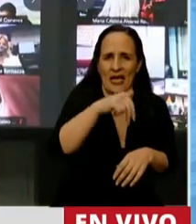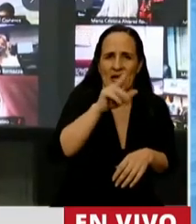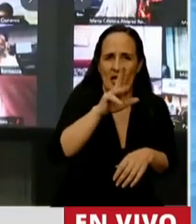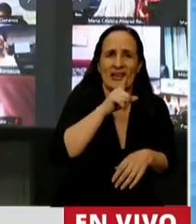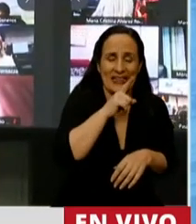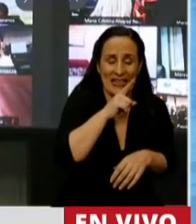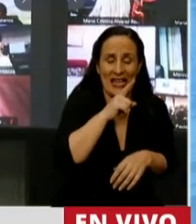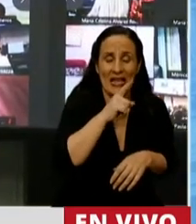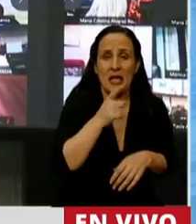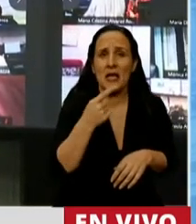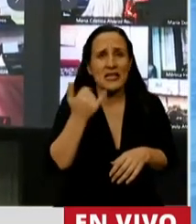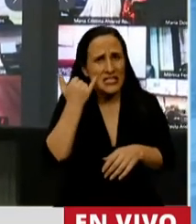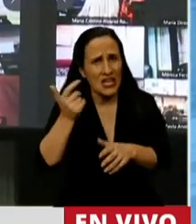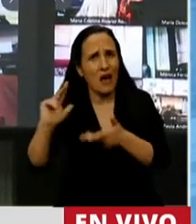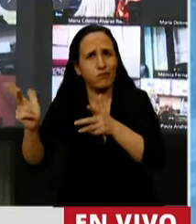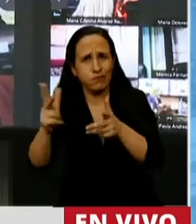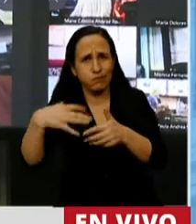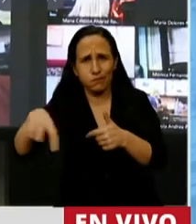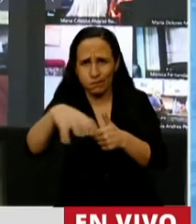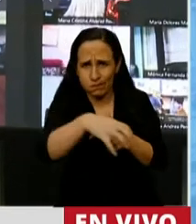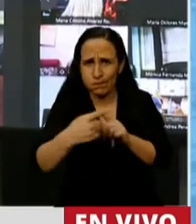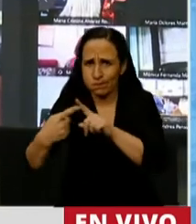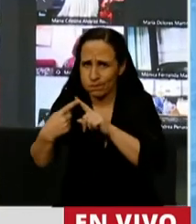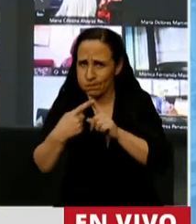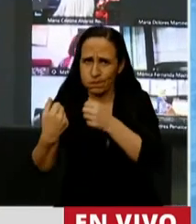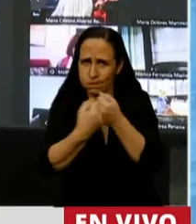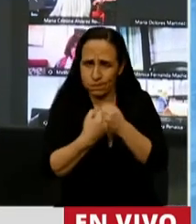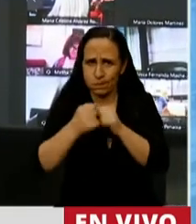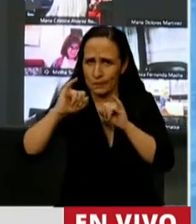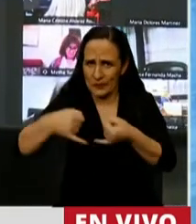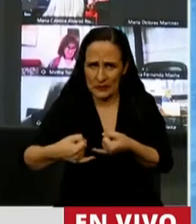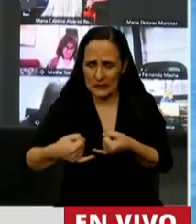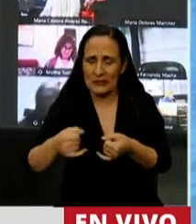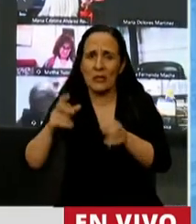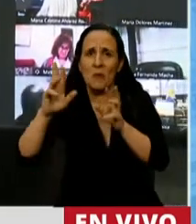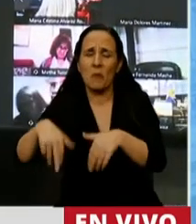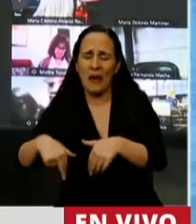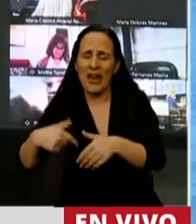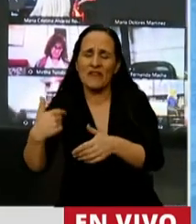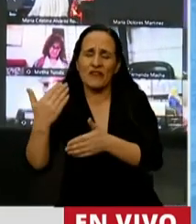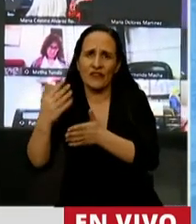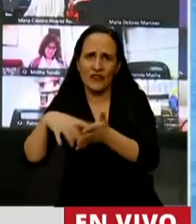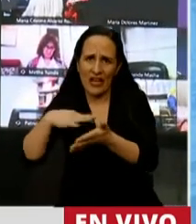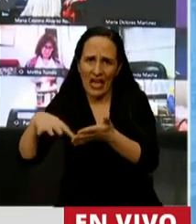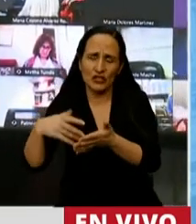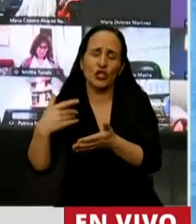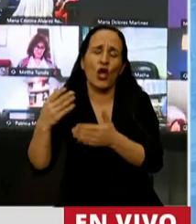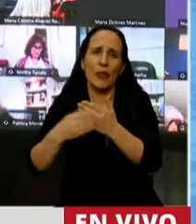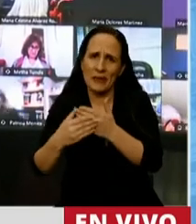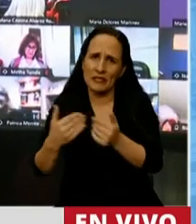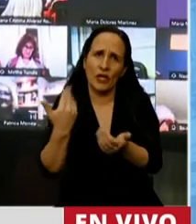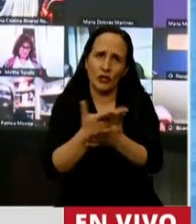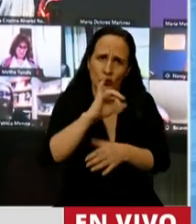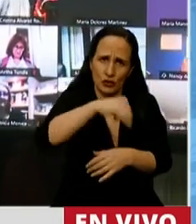que, como dije, he conversado con los distintos actores y que ha sido puesta por el área de planificación del transporte del Ministerio.